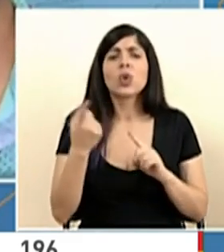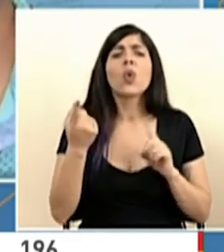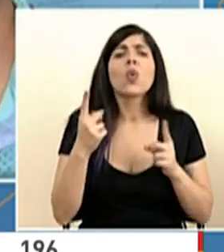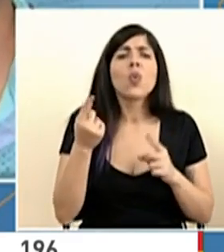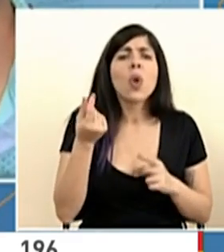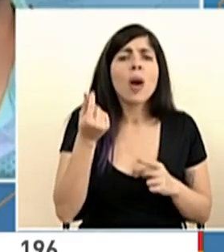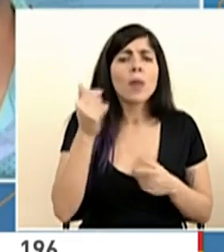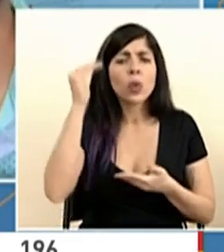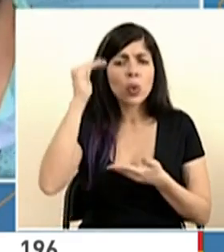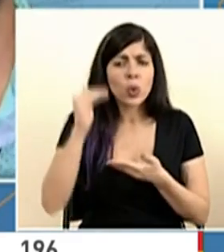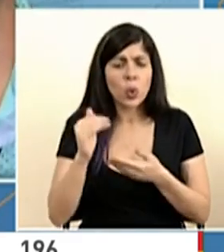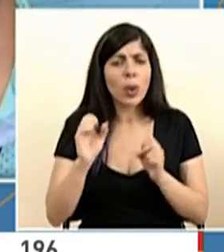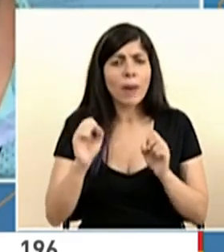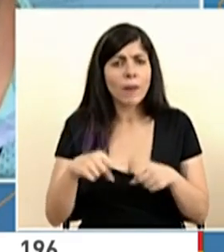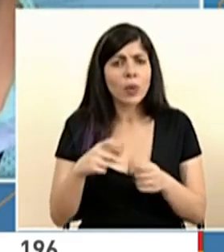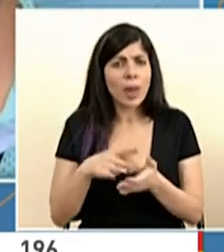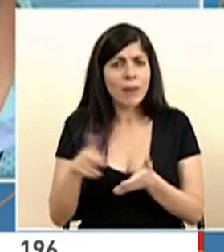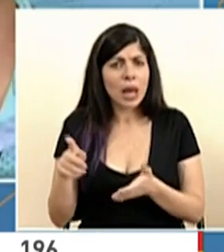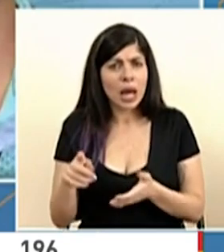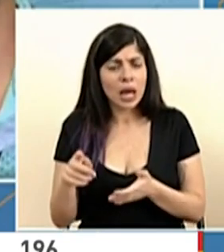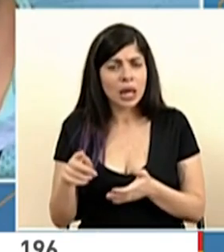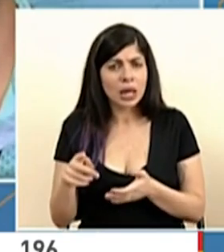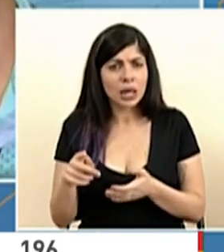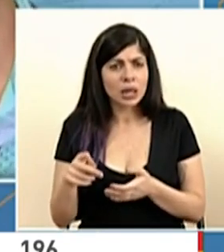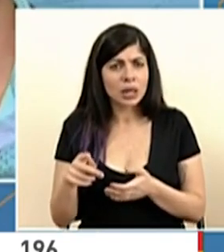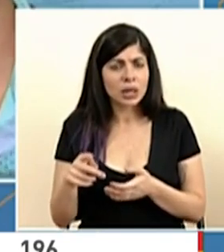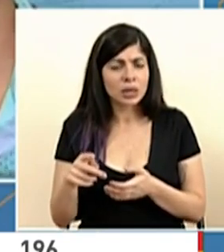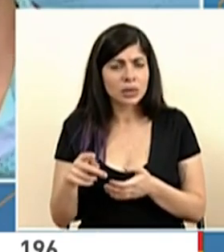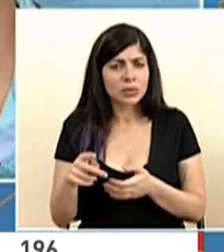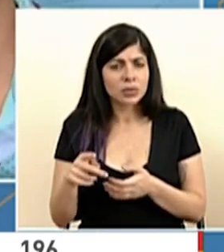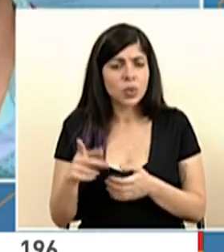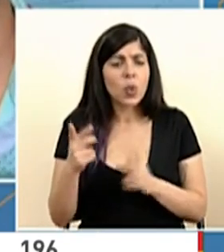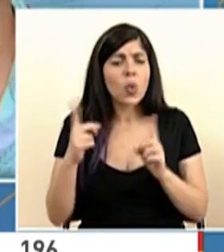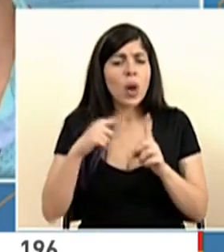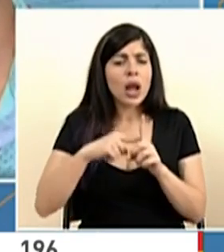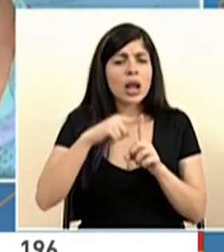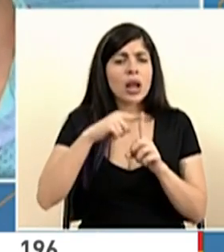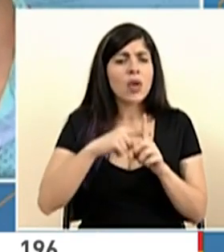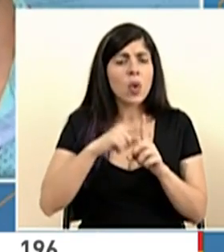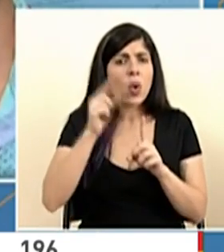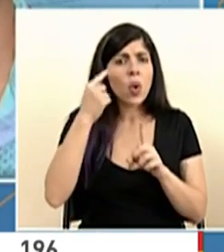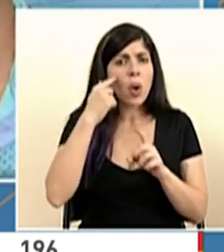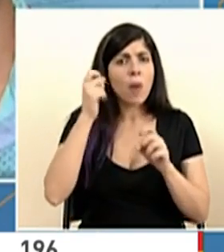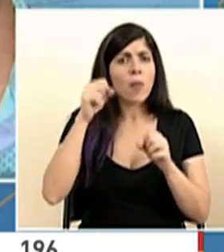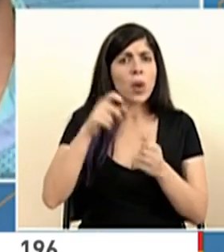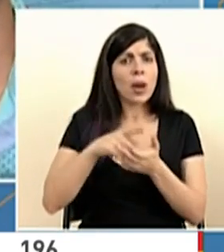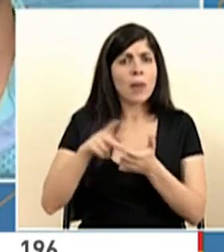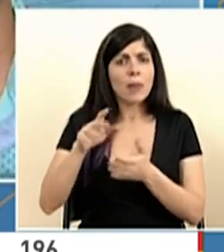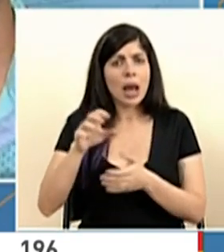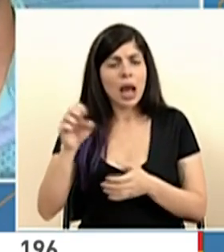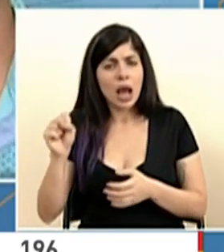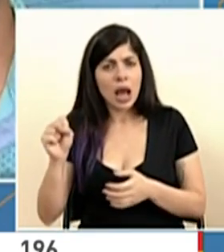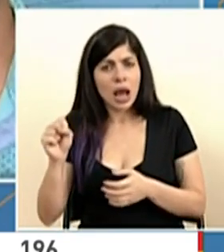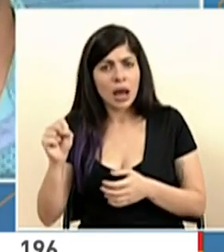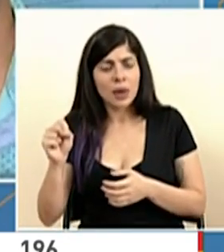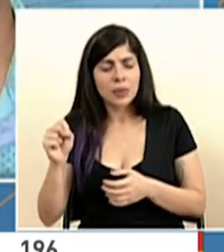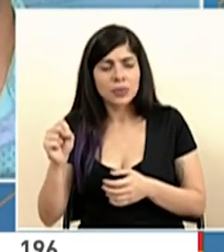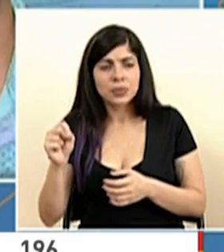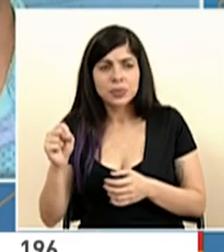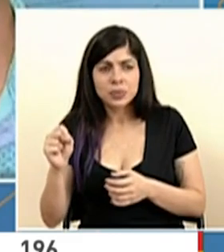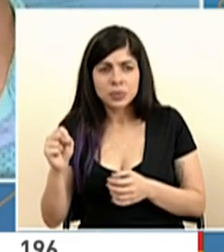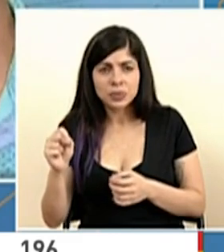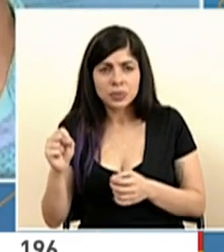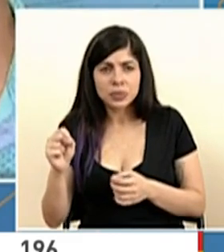capacidad de pagar? ¿Cuál es el punto que el gobierno podría pagar en la caja mensualmente? Y